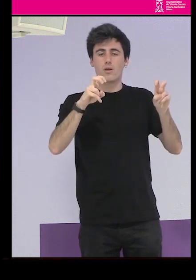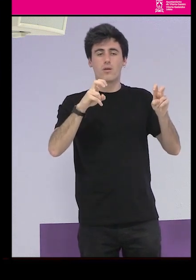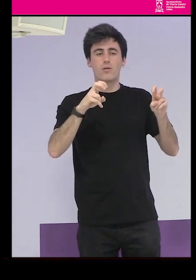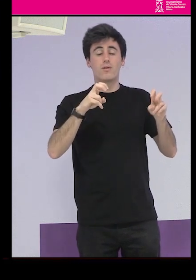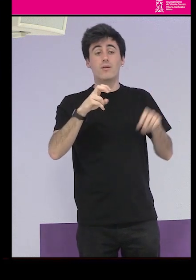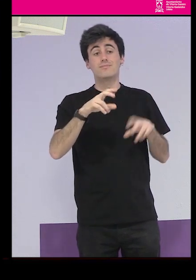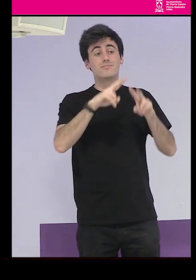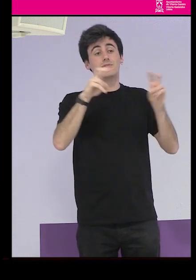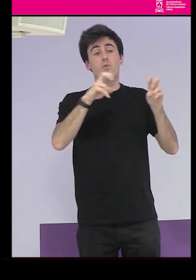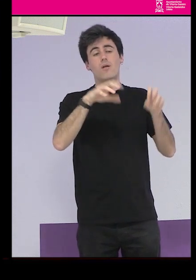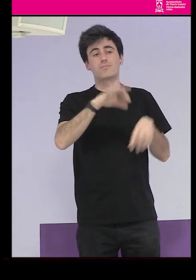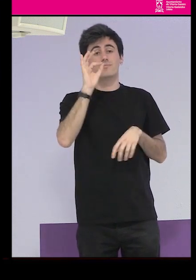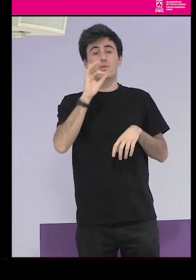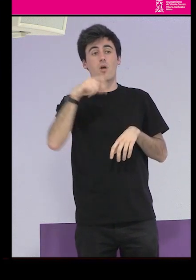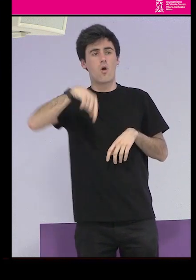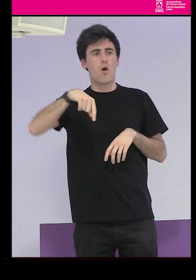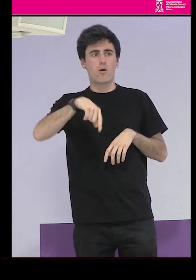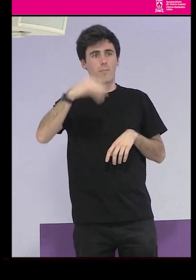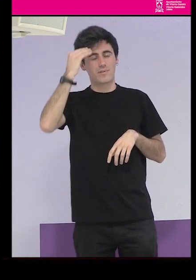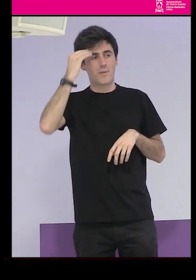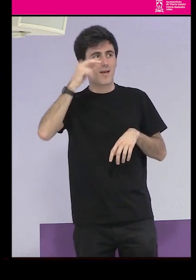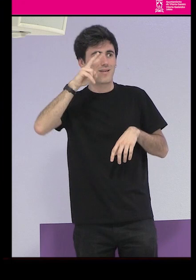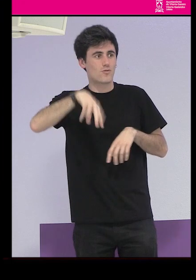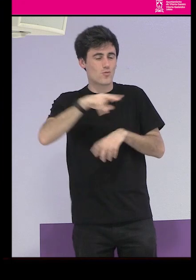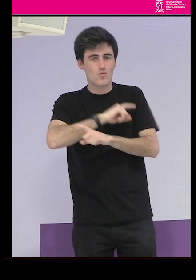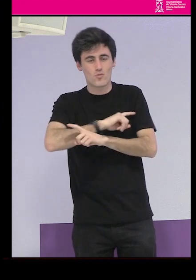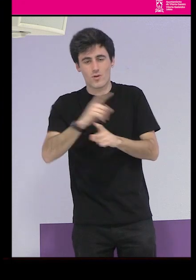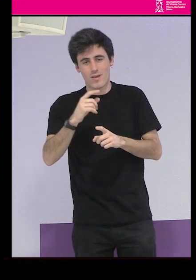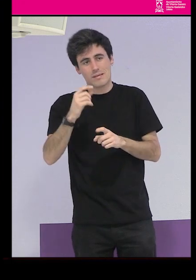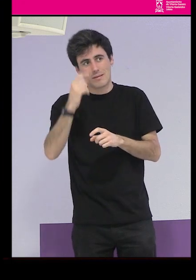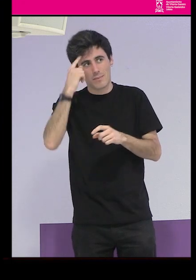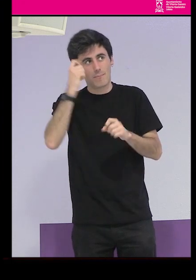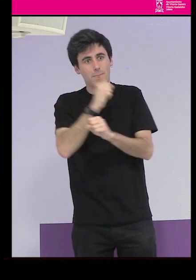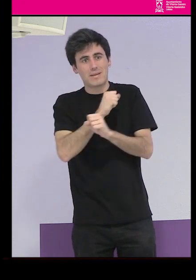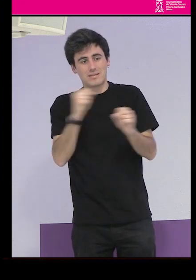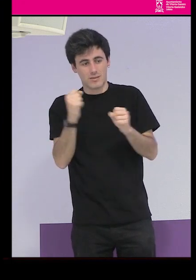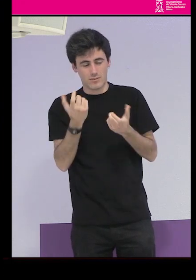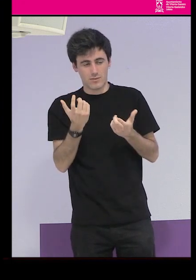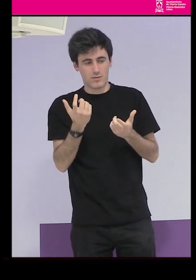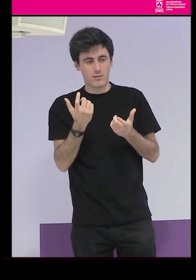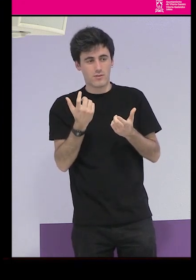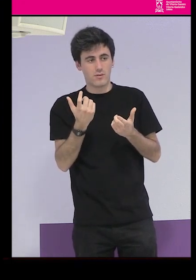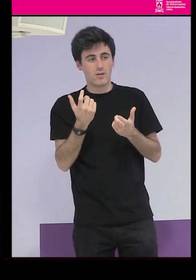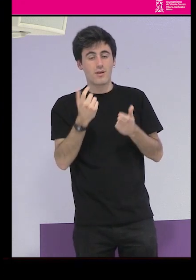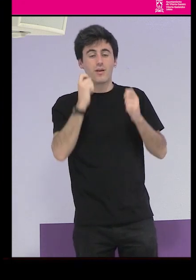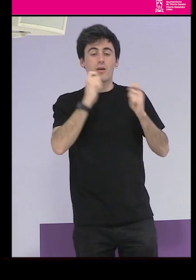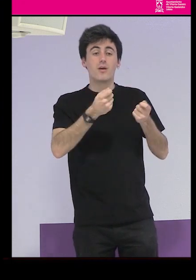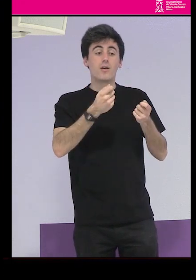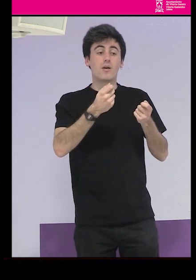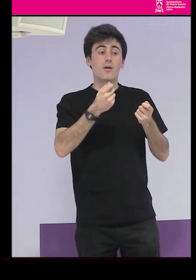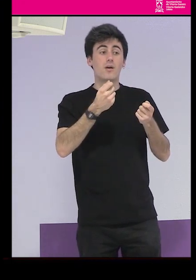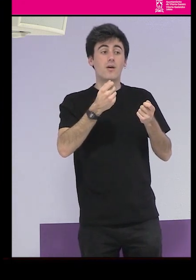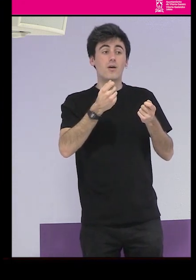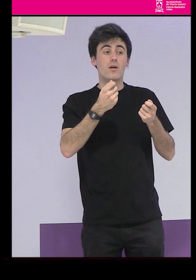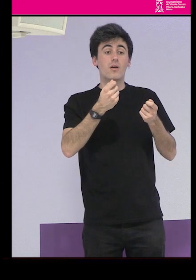porque es un titular también que hoy es impensable para ninguna revista feminista hoy se atrevería a titular una noticia así lo titularon patronato de protección a la mujer